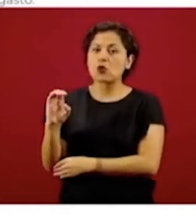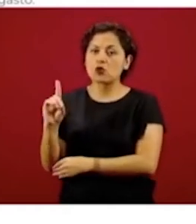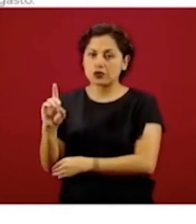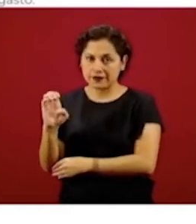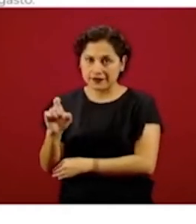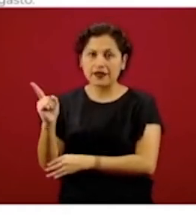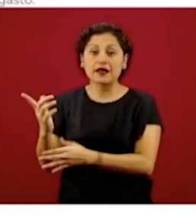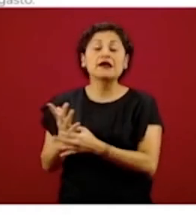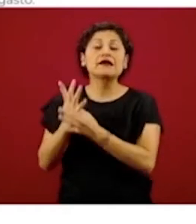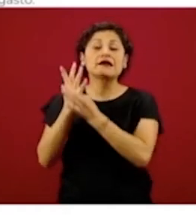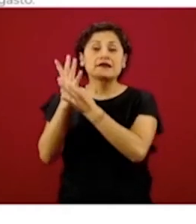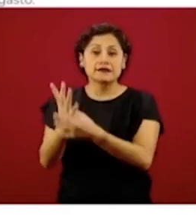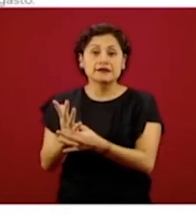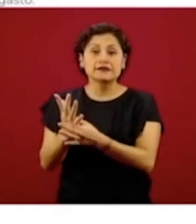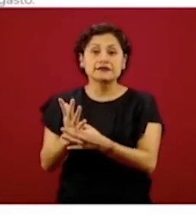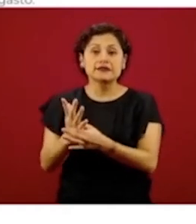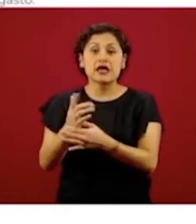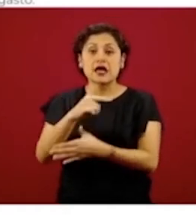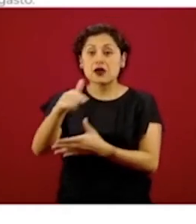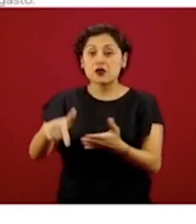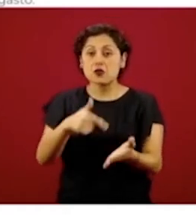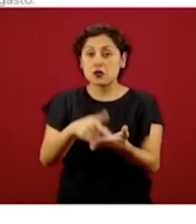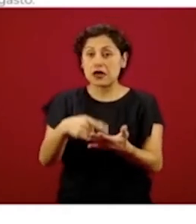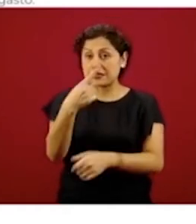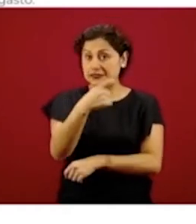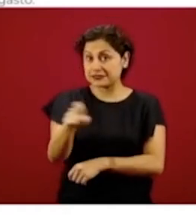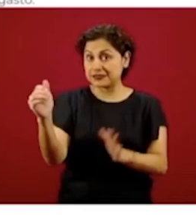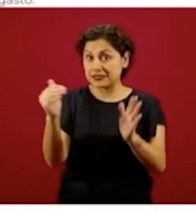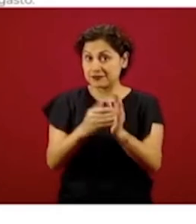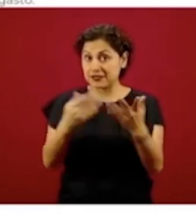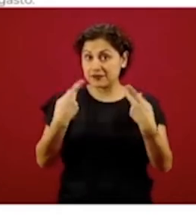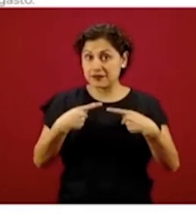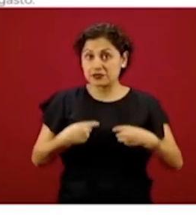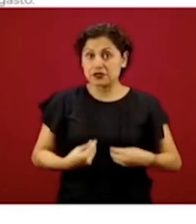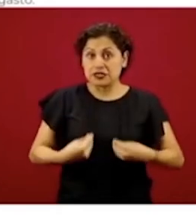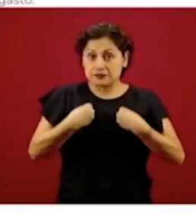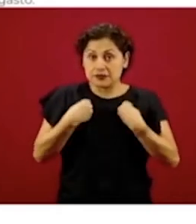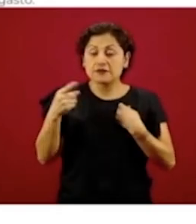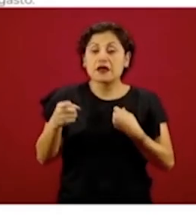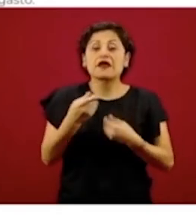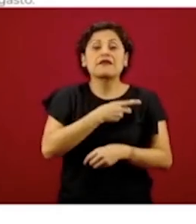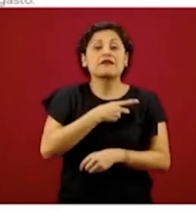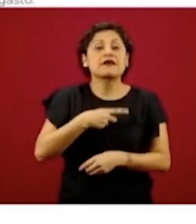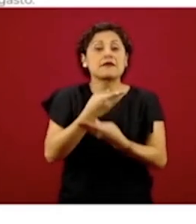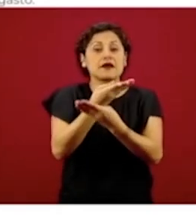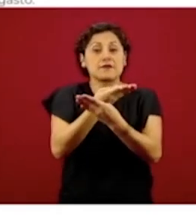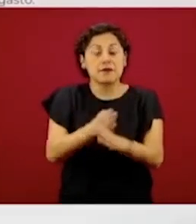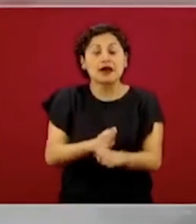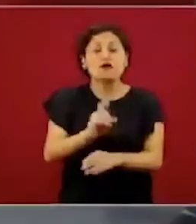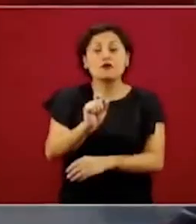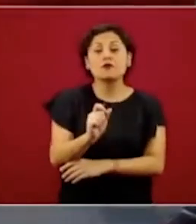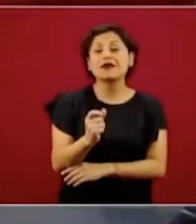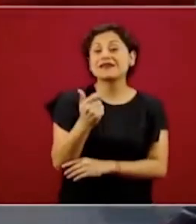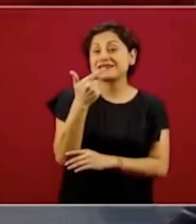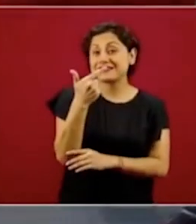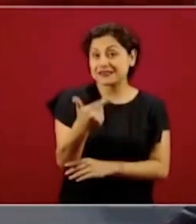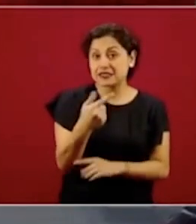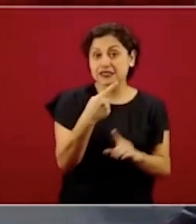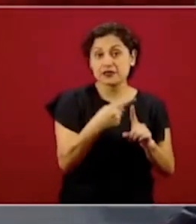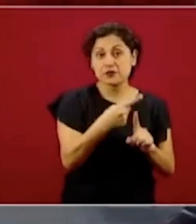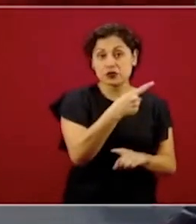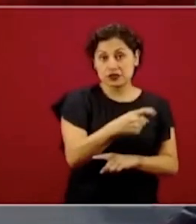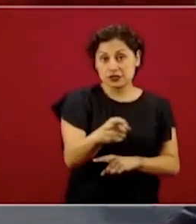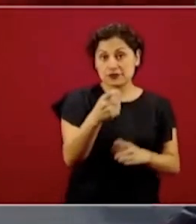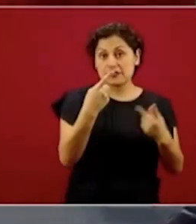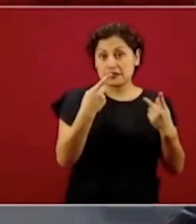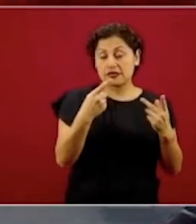países con hasta 100 mil habitantes, el promedio de bancos es de 27 unidades, es decir, 27 bancos por cada 100 mil habitantes. Para